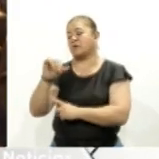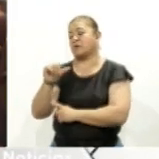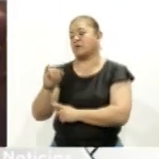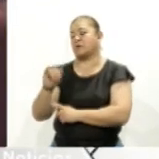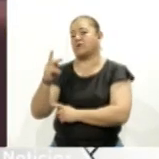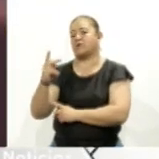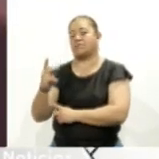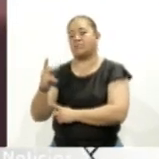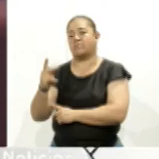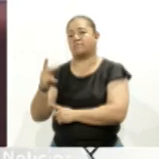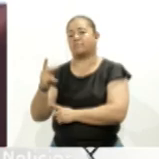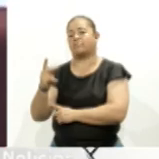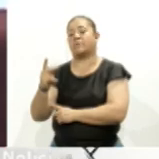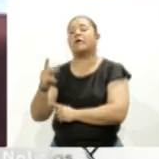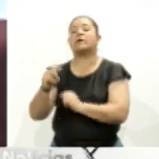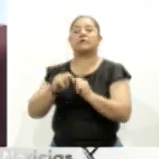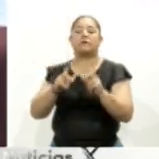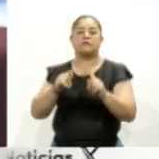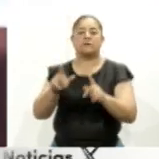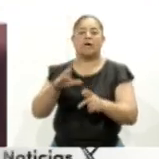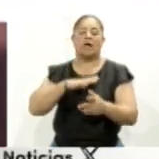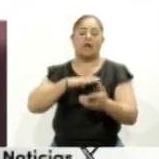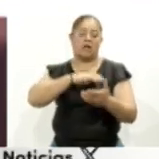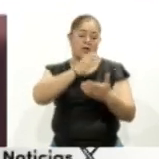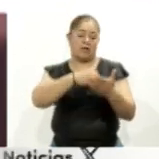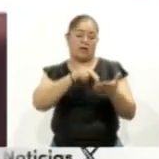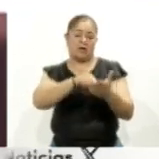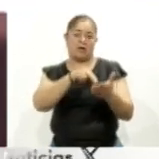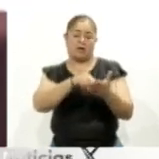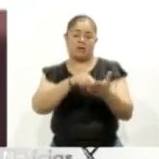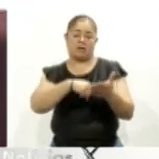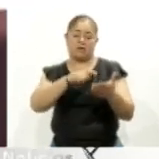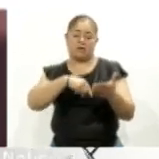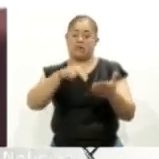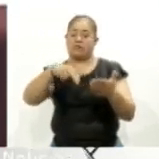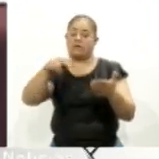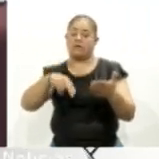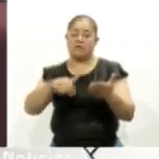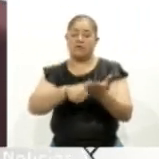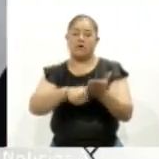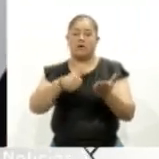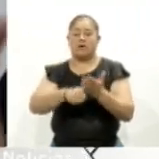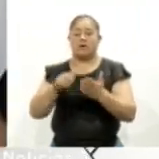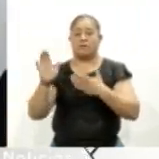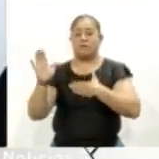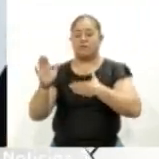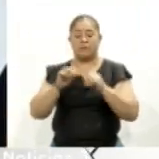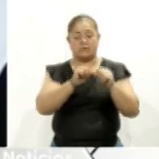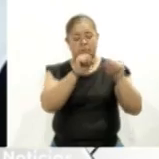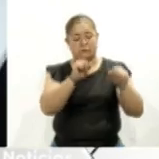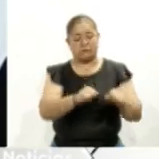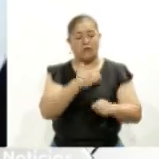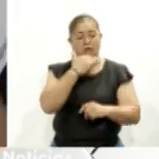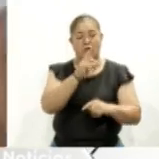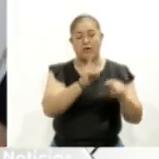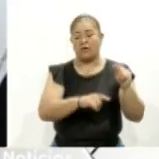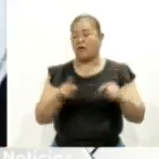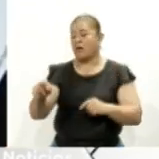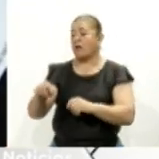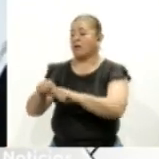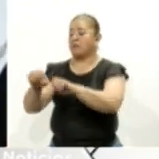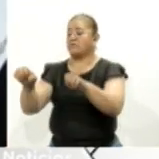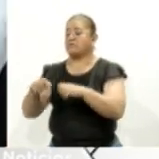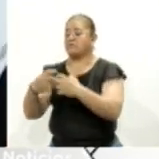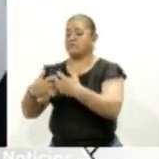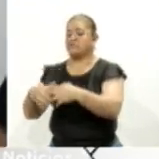Información Pública de Tlaxcala, se firmó la carta compromiso entre el sistema anticorrupción del Estado de Tlaxcala y la Alianza Empresarial para impulsar